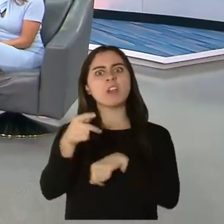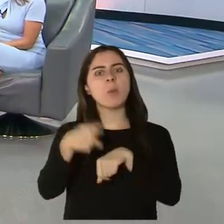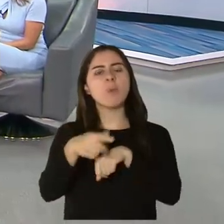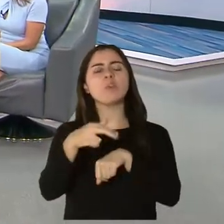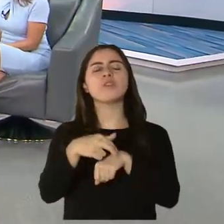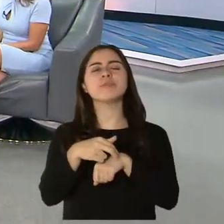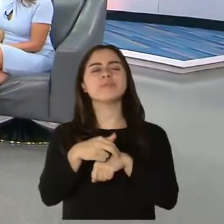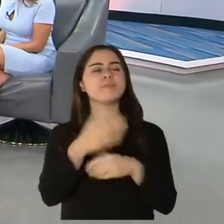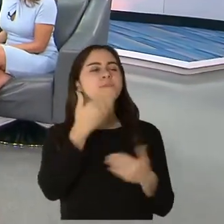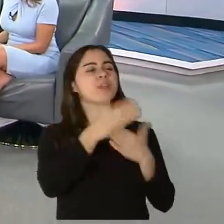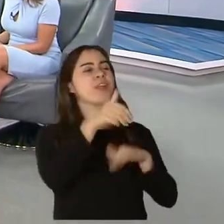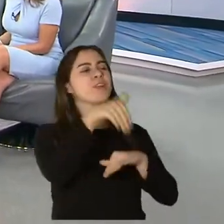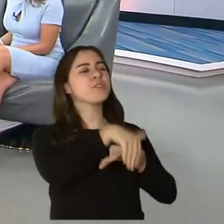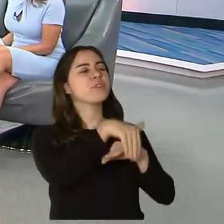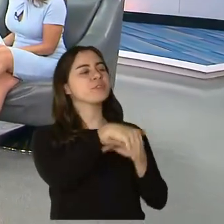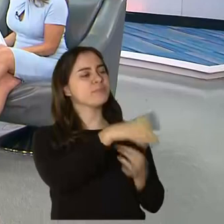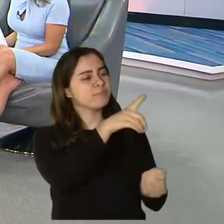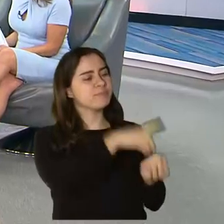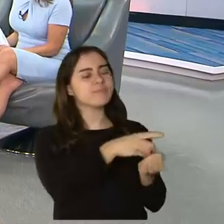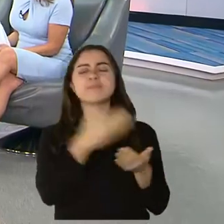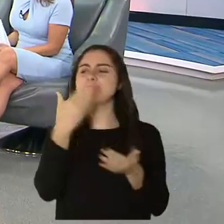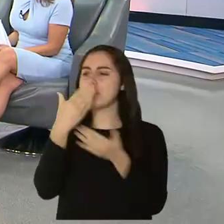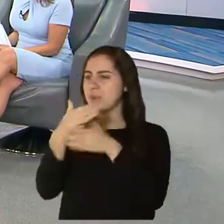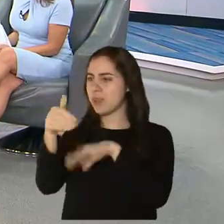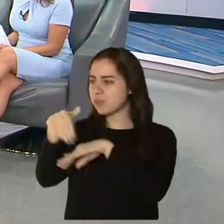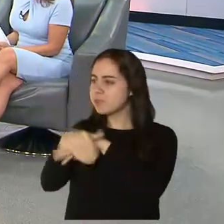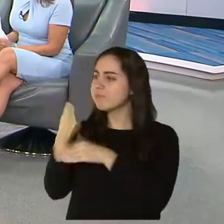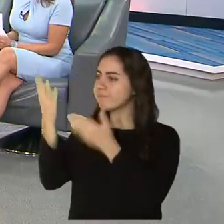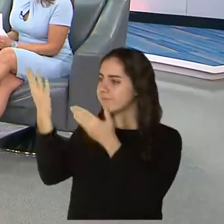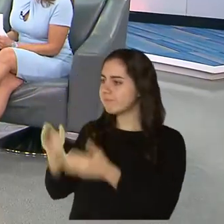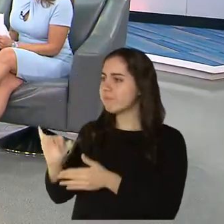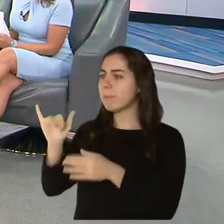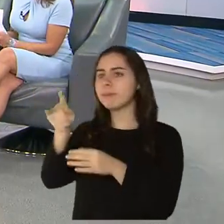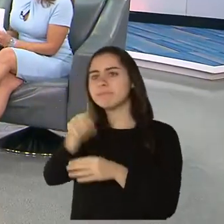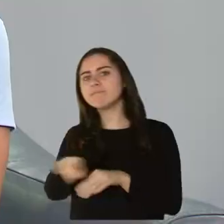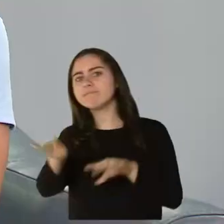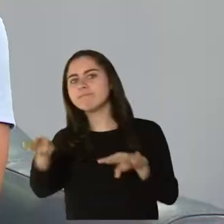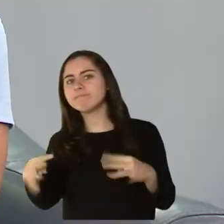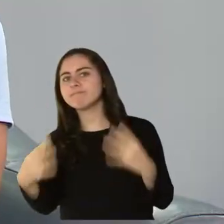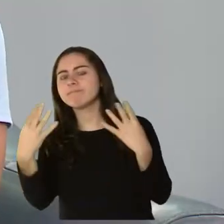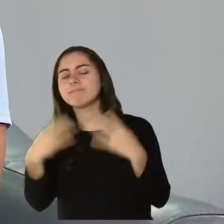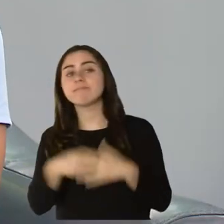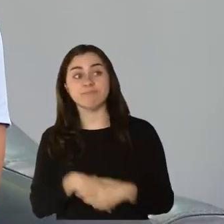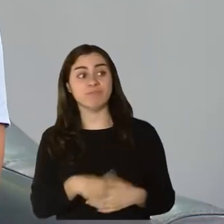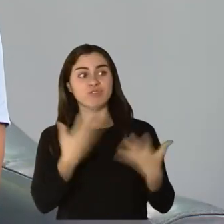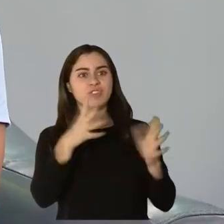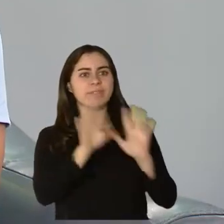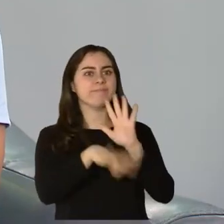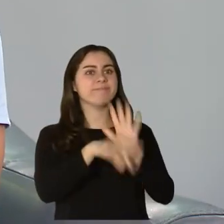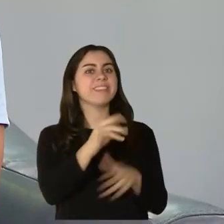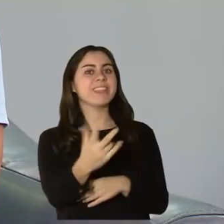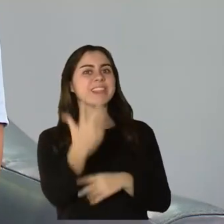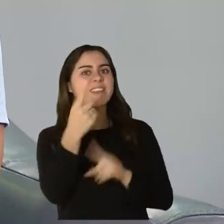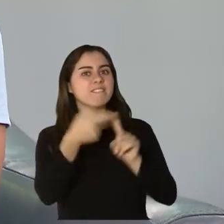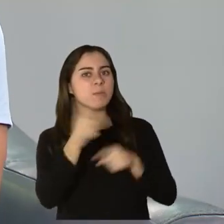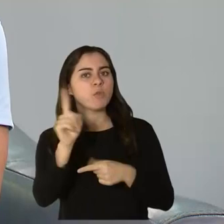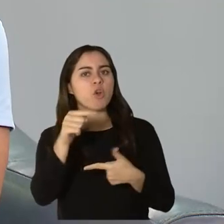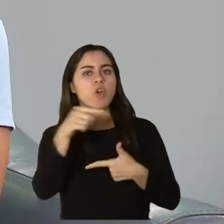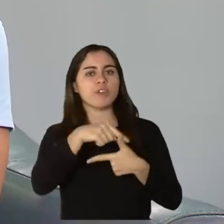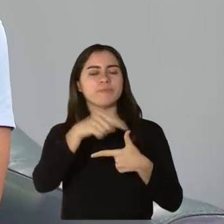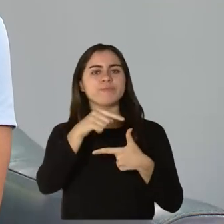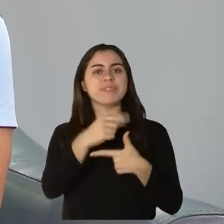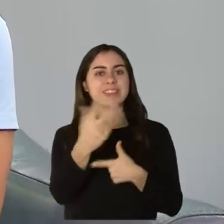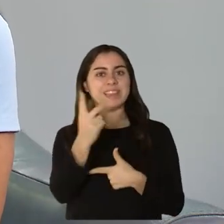noches, doctor. Buenas noches a ti y a toda tu audiencia. Bueno, sabemos que por lo menos ya se han identificado tres, la británica, la de Sudáfrica y la de